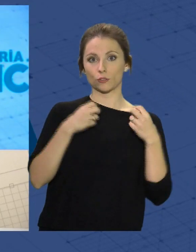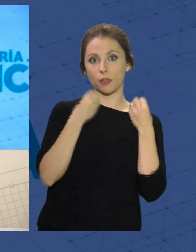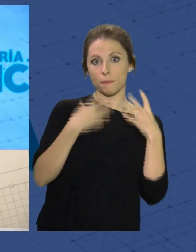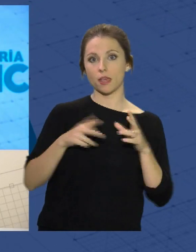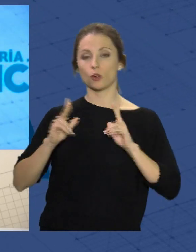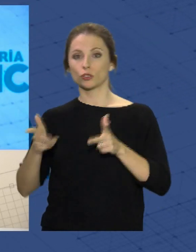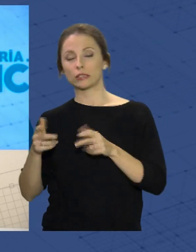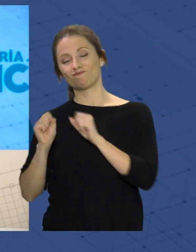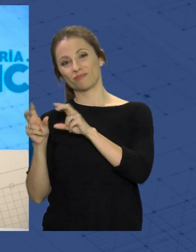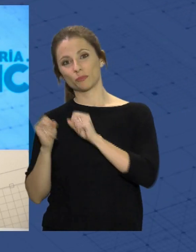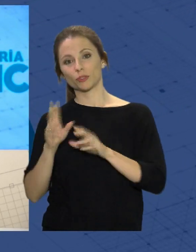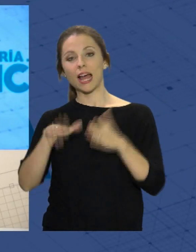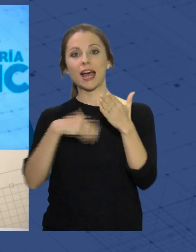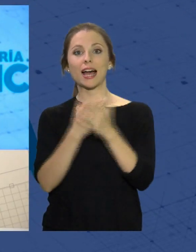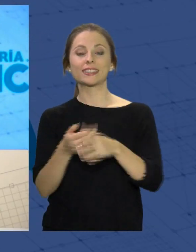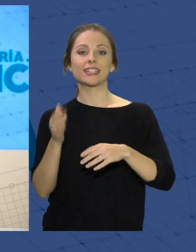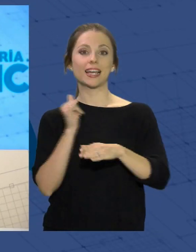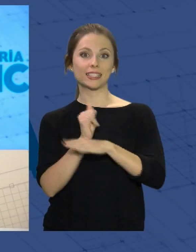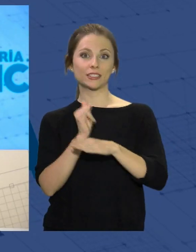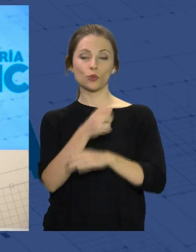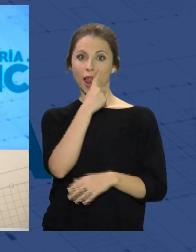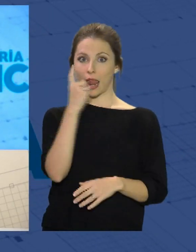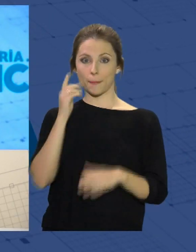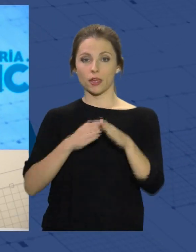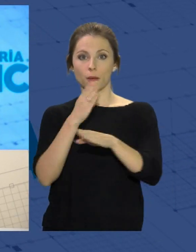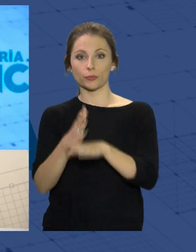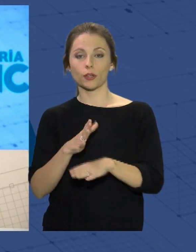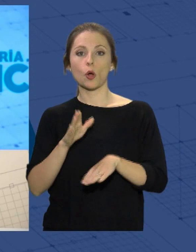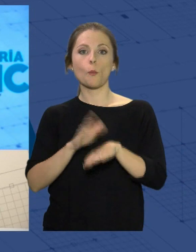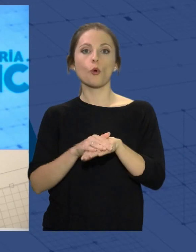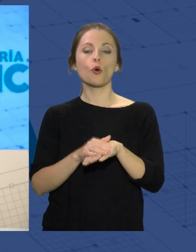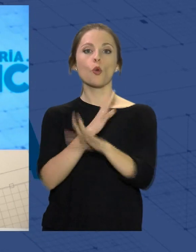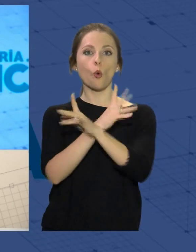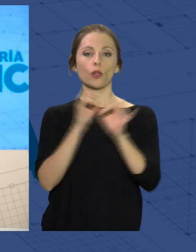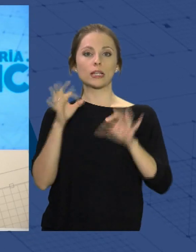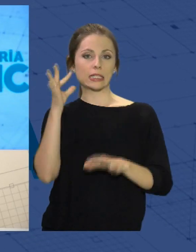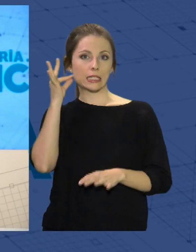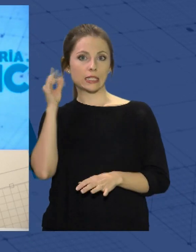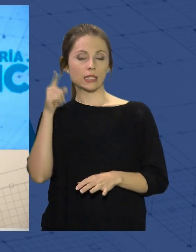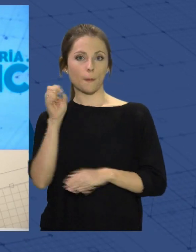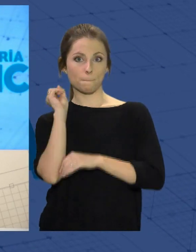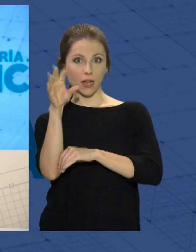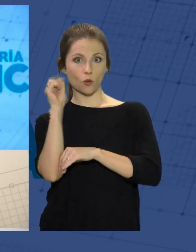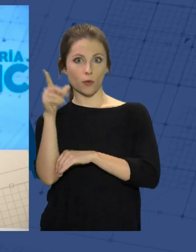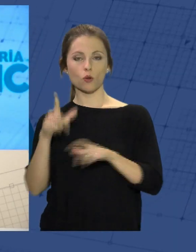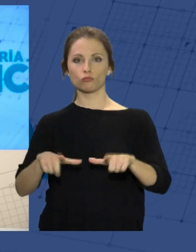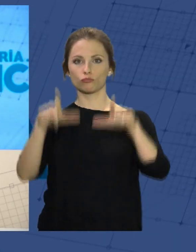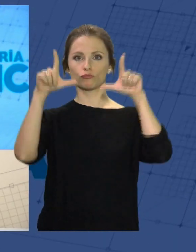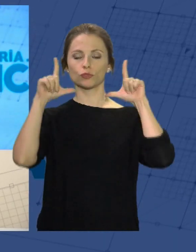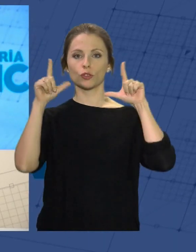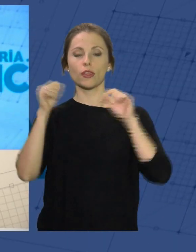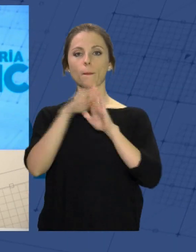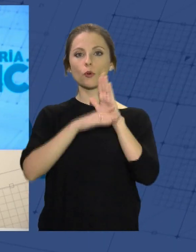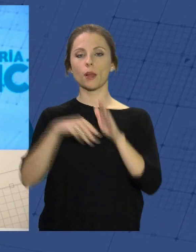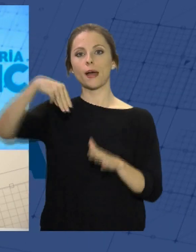acercamos hasta el IES a la milla, en el que la jugadora de balonmano Carmen Martín fue la protagonista del programa Mentor 10